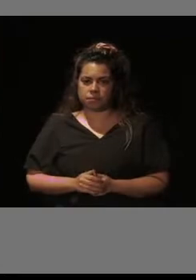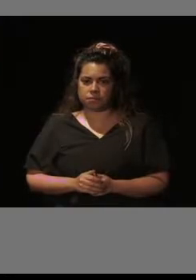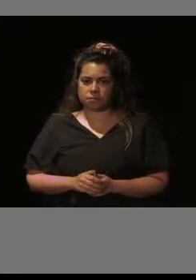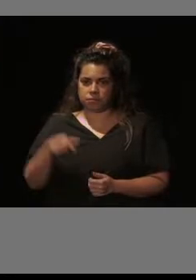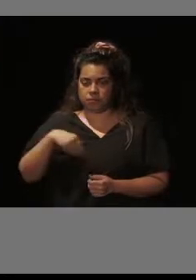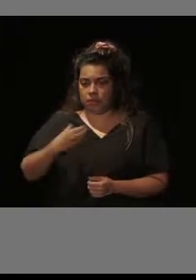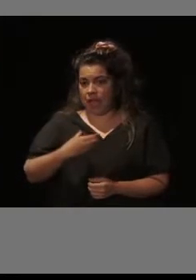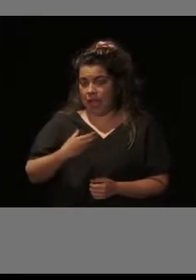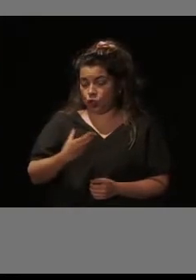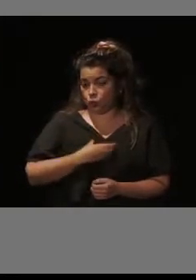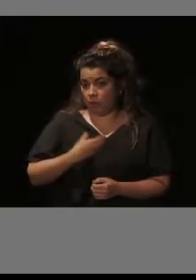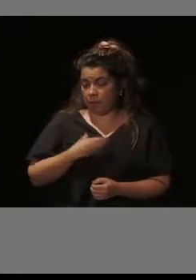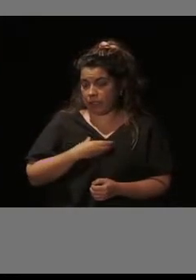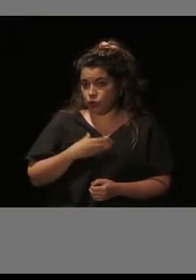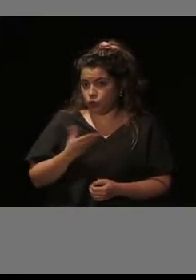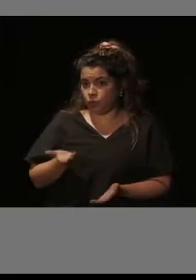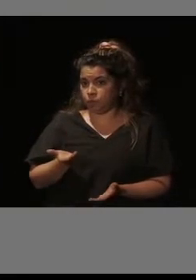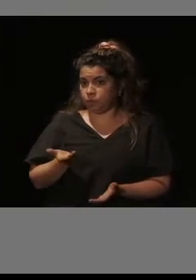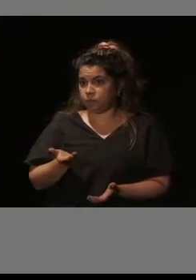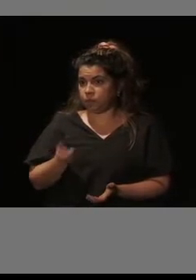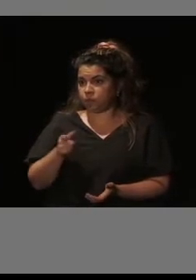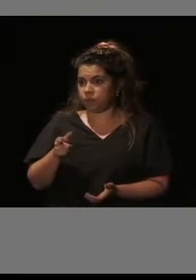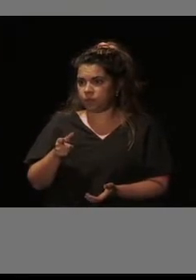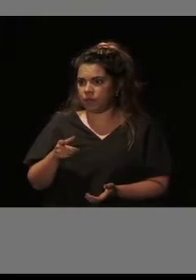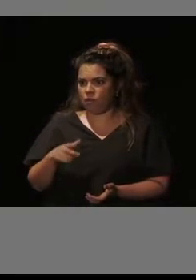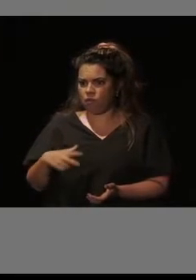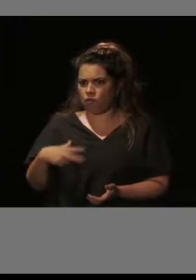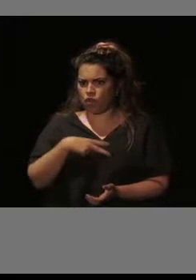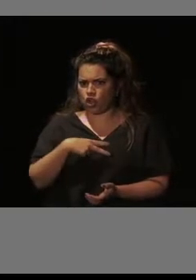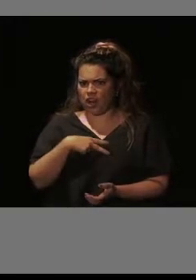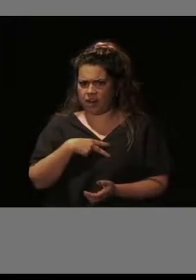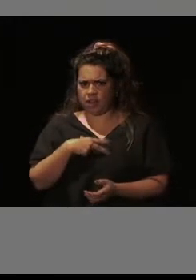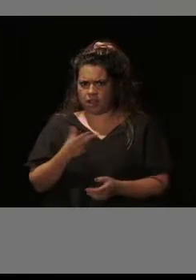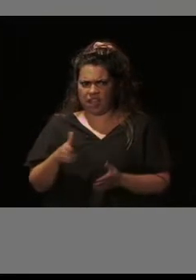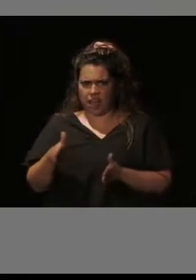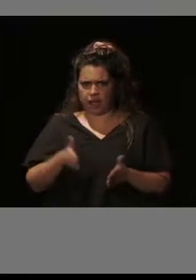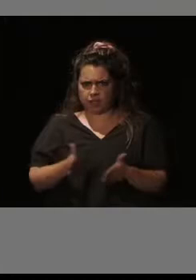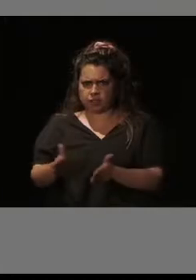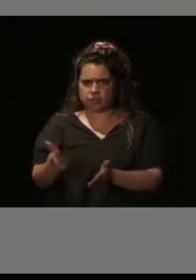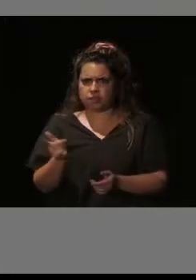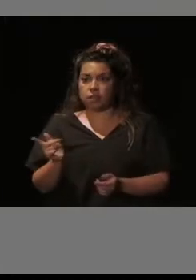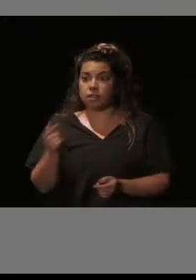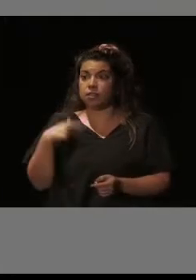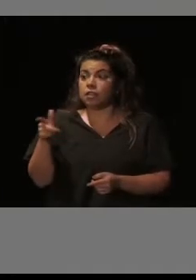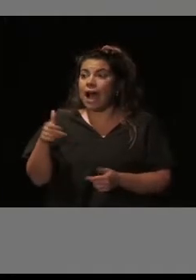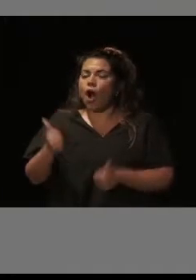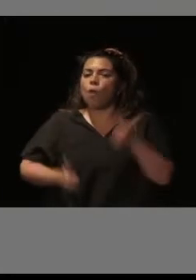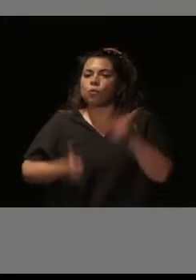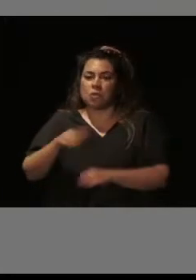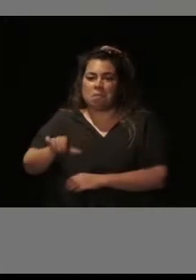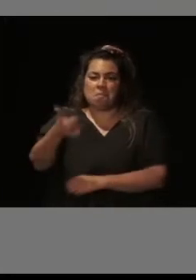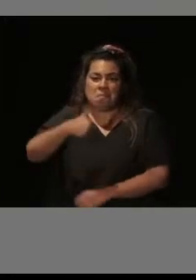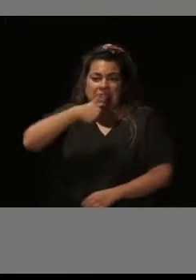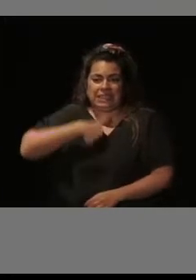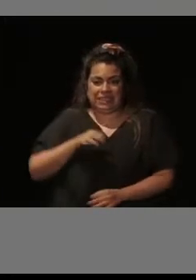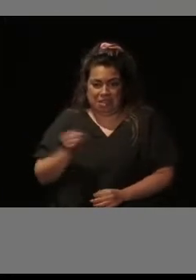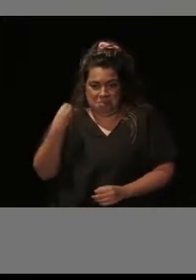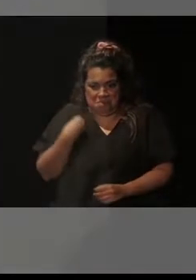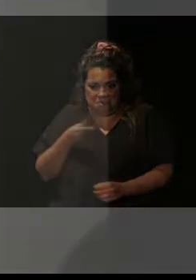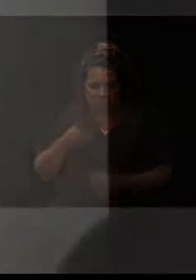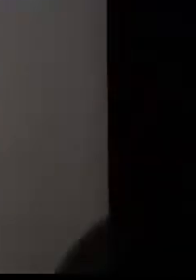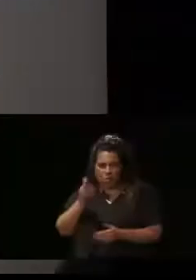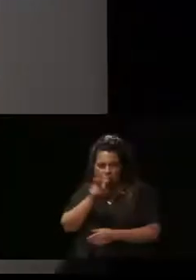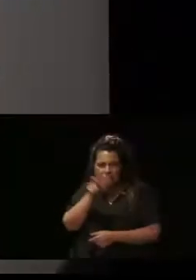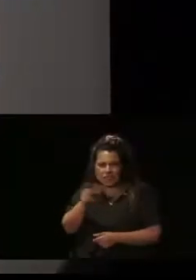ayuntamiento y que ya es funcionaria de carrera y que ha aprobado la oposición que hemos organizado para personas con discapacidad.